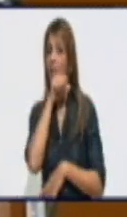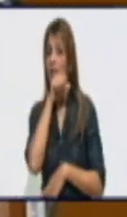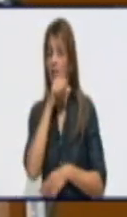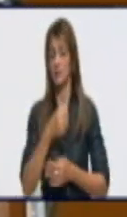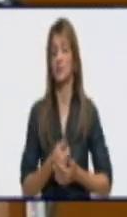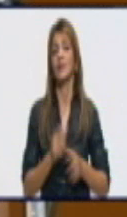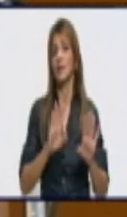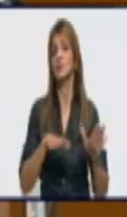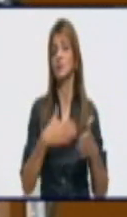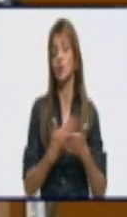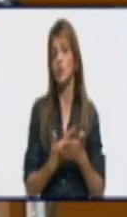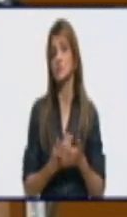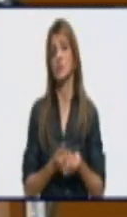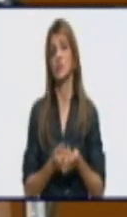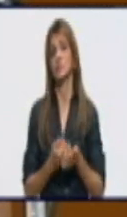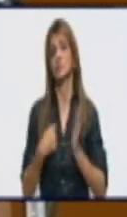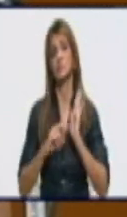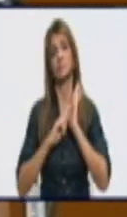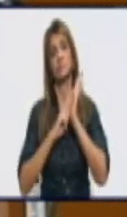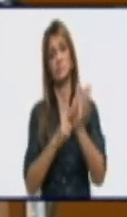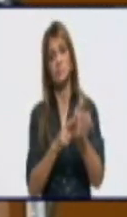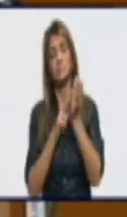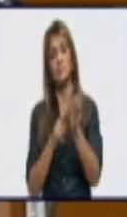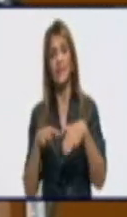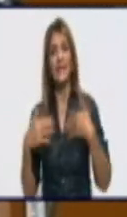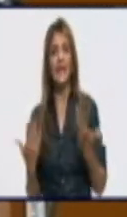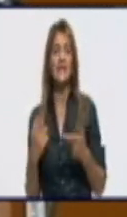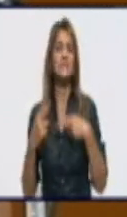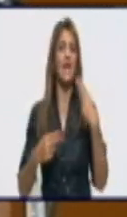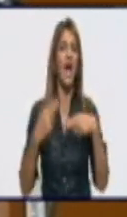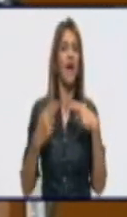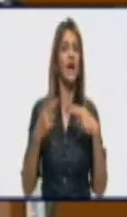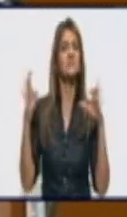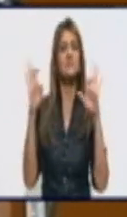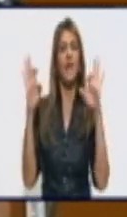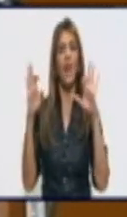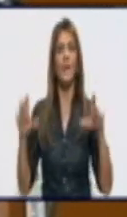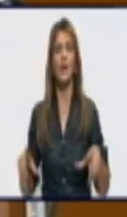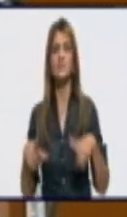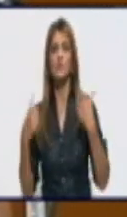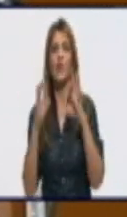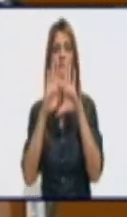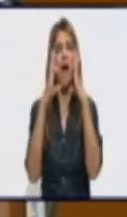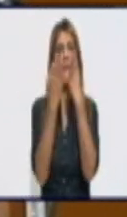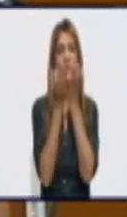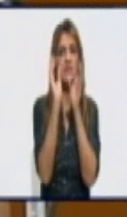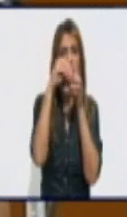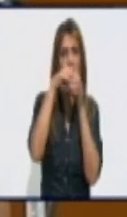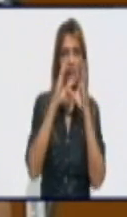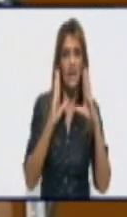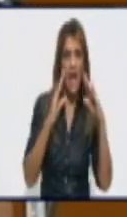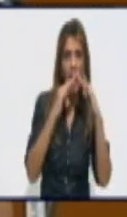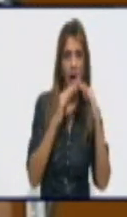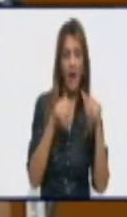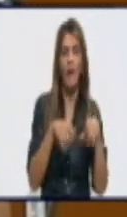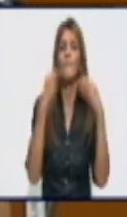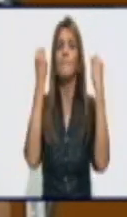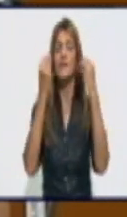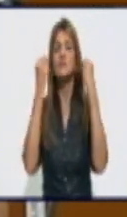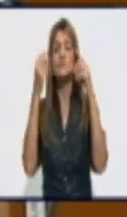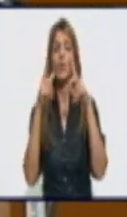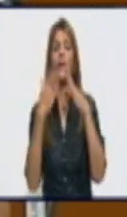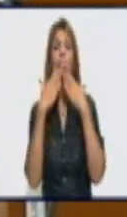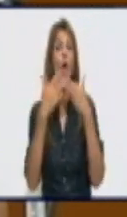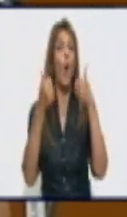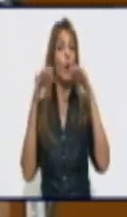Tratemos de que sean celebraciones familiares, celebraciones con precaución. Creo que el mejor regalo que le podemos hacer hoy a una madre